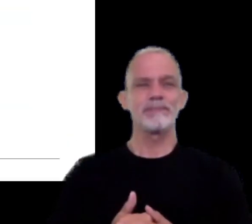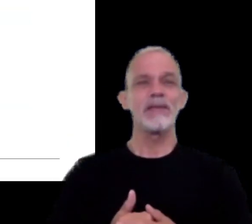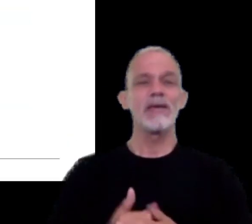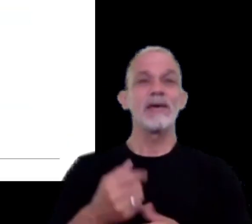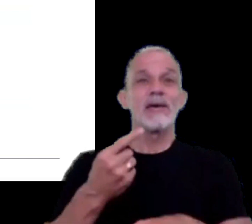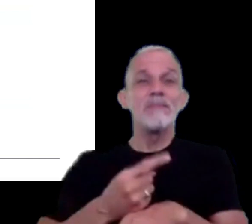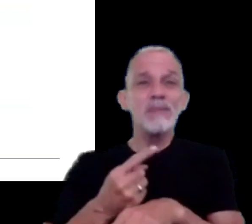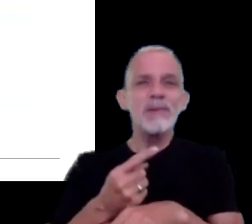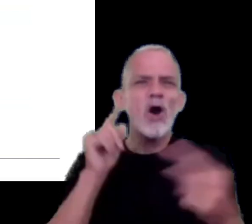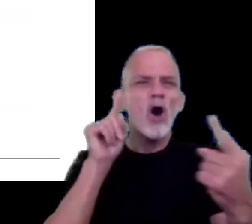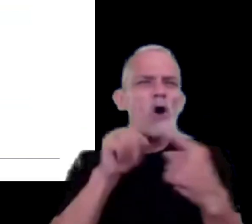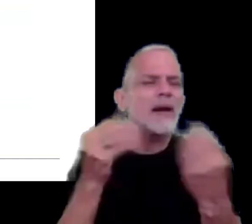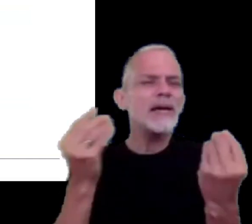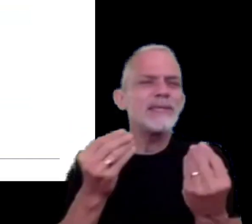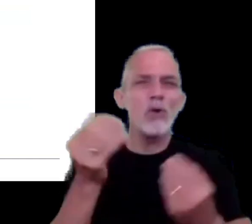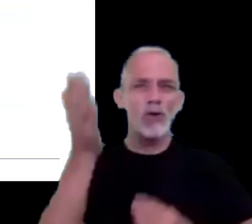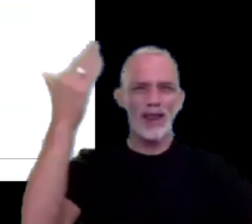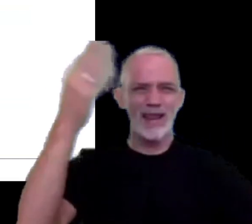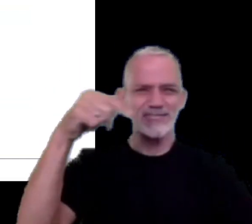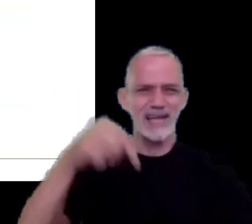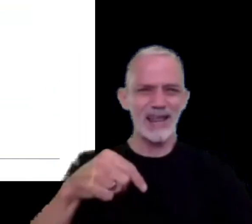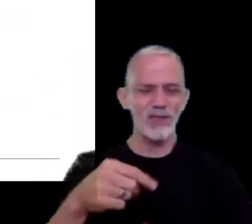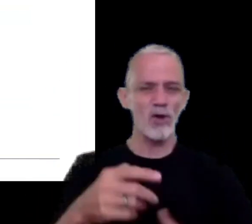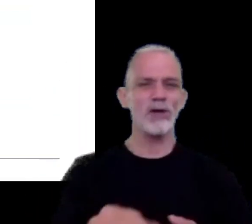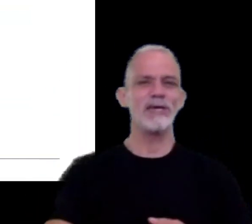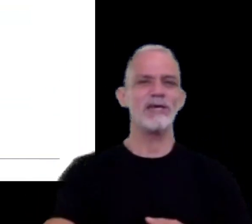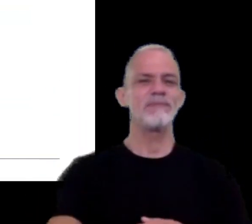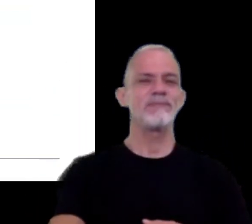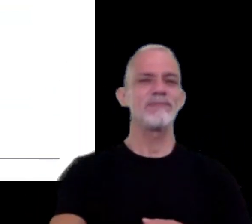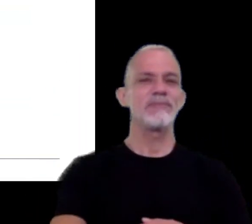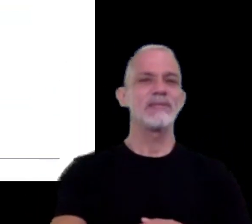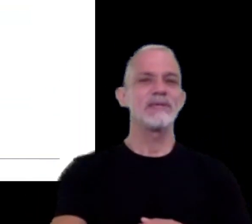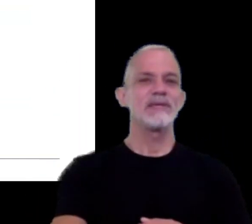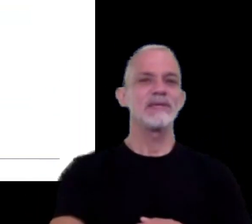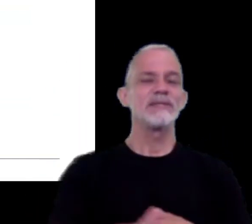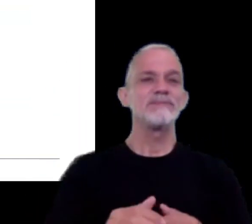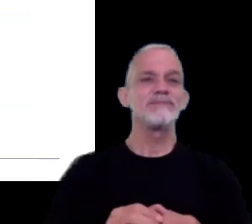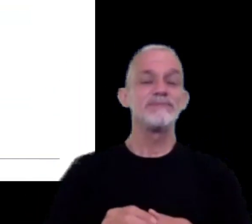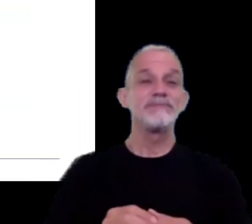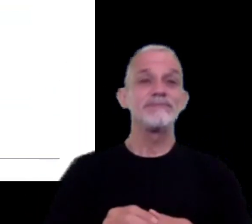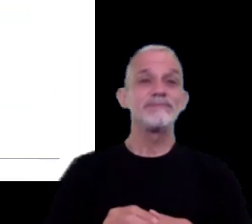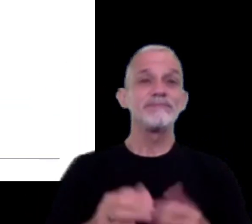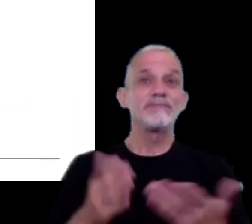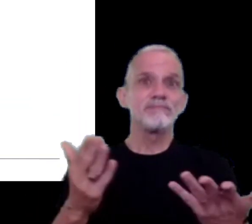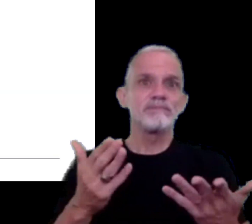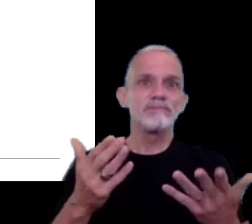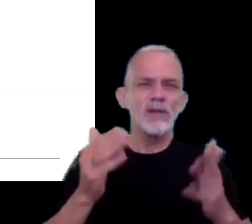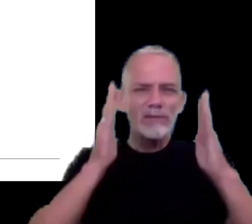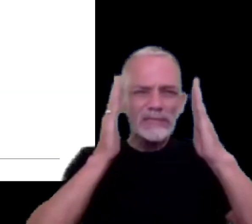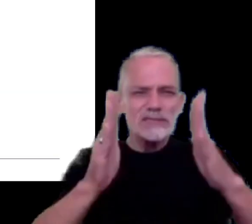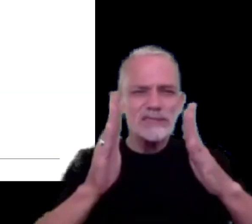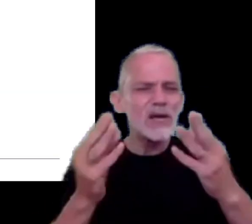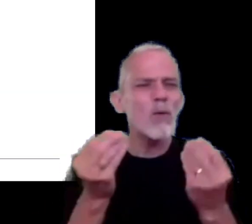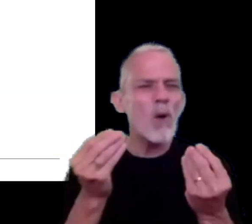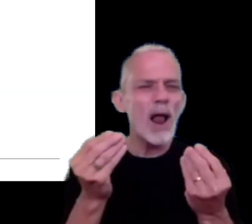los objetivos de la charla de hoy tienen se centran en